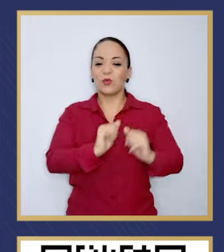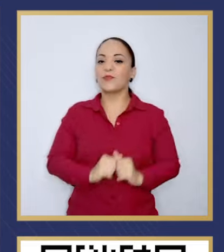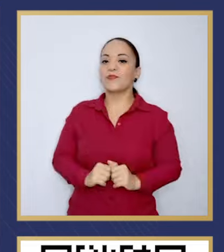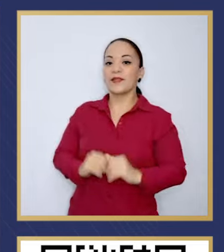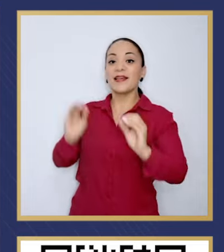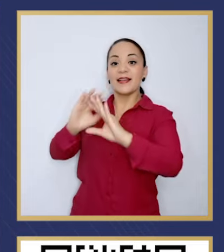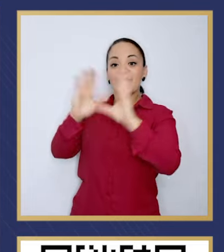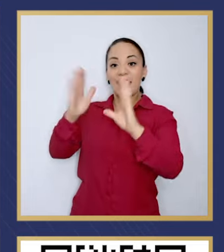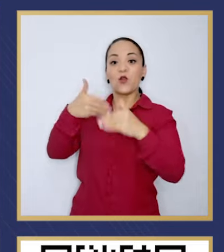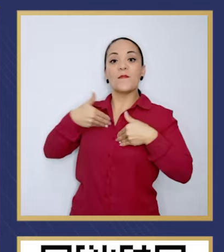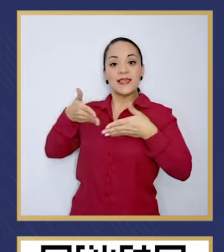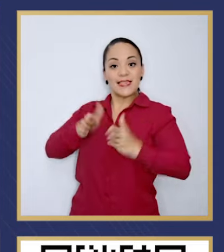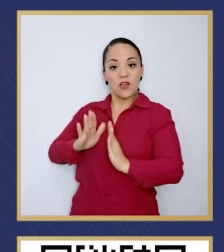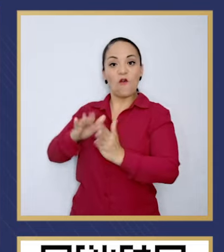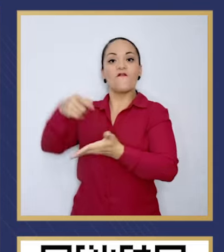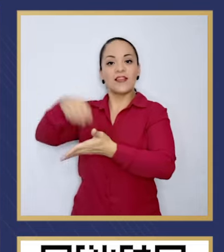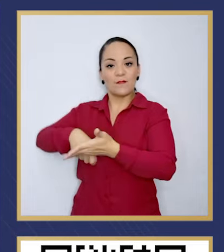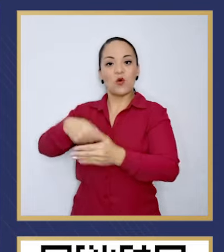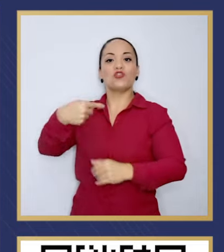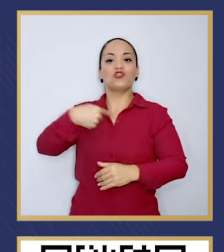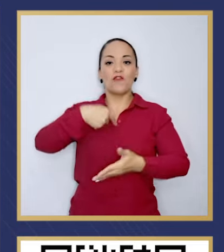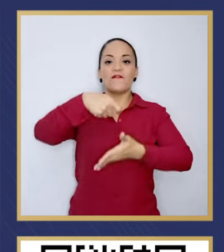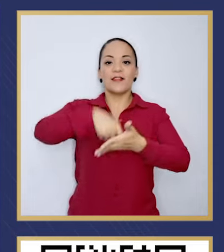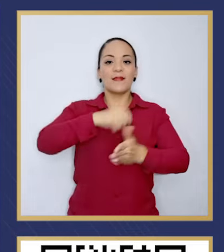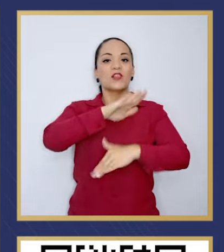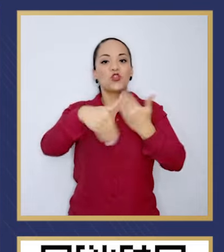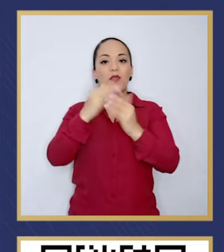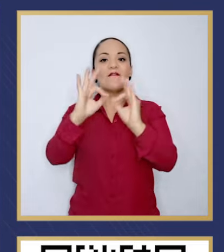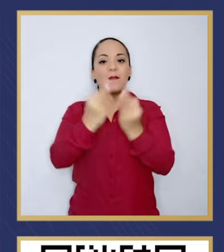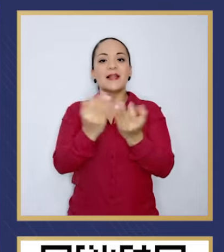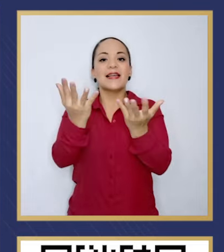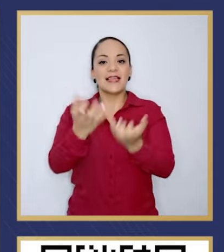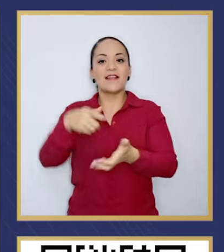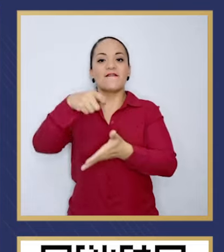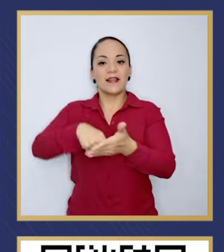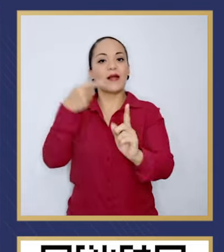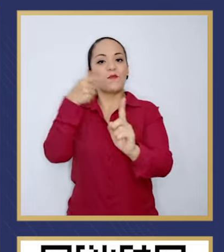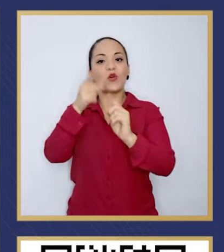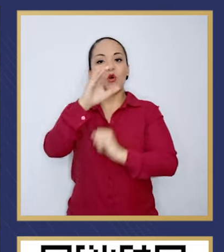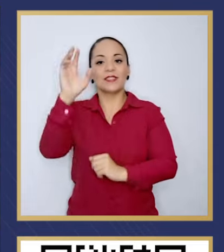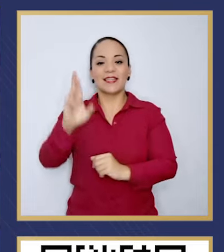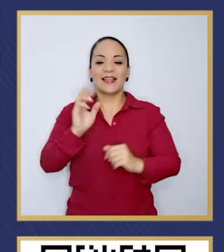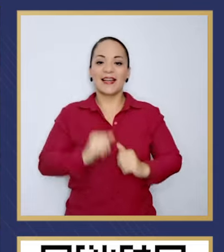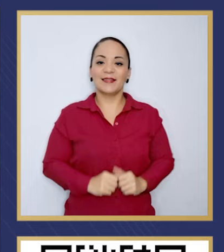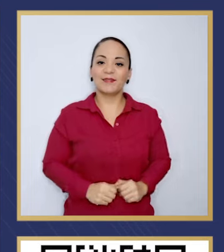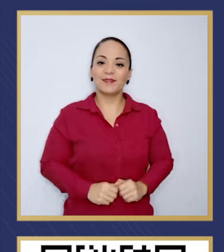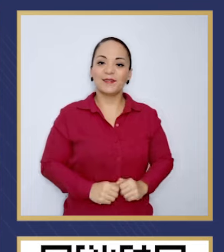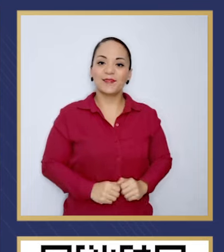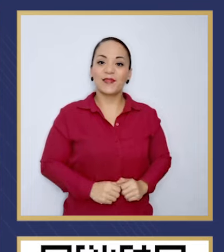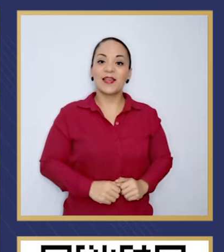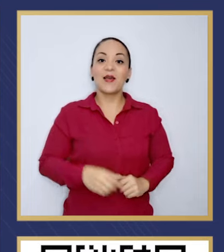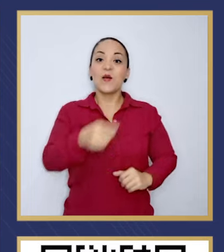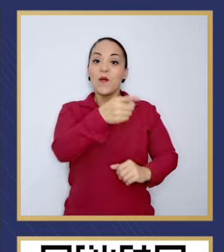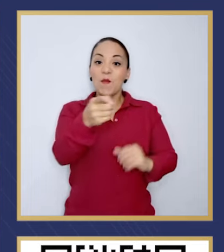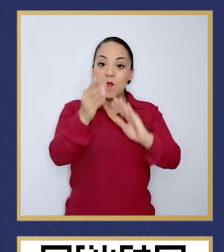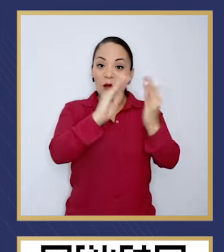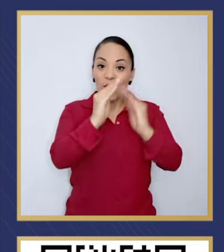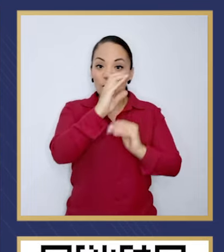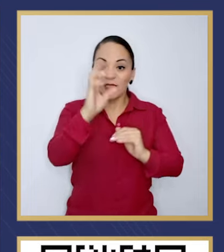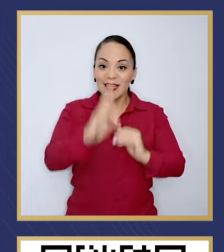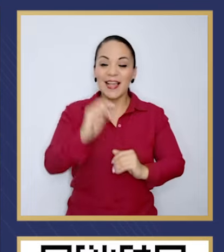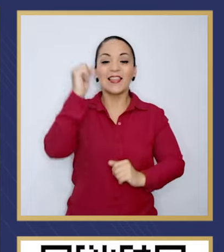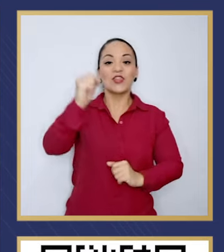Claro que sí, mi hijo ya firmó, yo firmé y toda mi familia quiere firmar por Costa Rica. Pueblo de Costa Rica, el